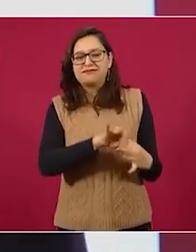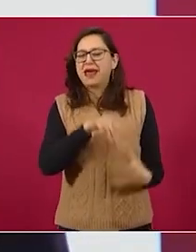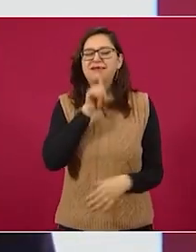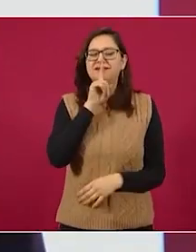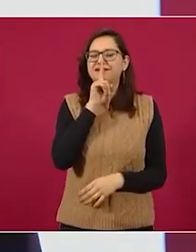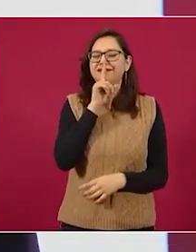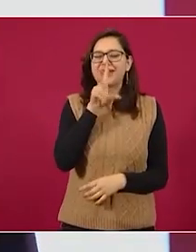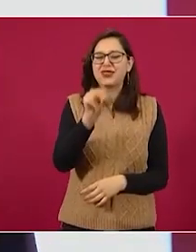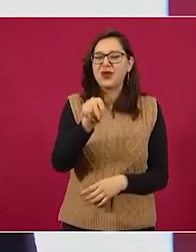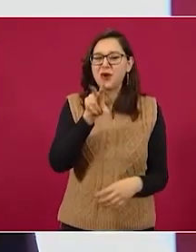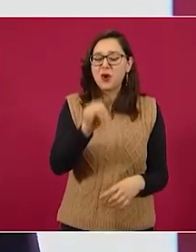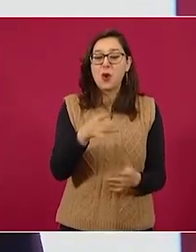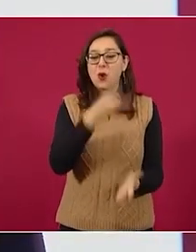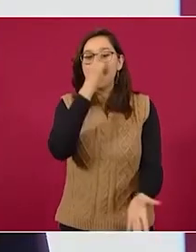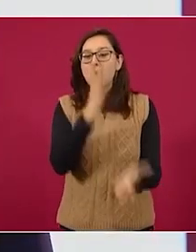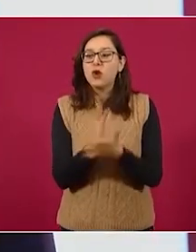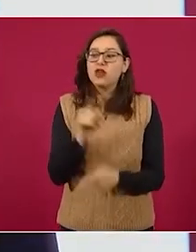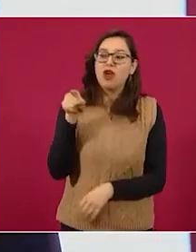golpear